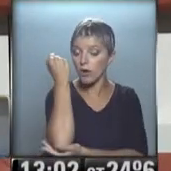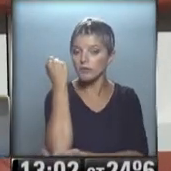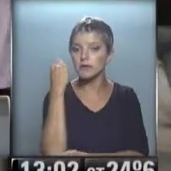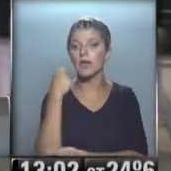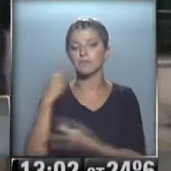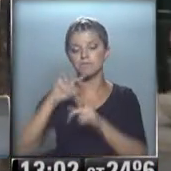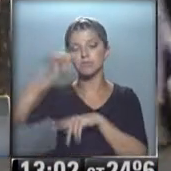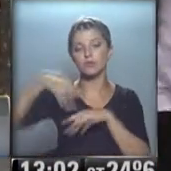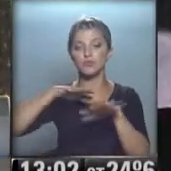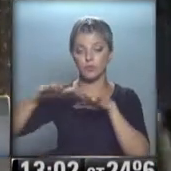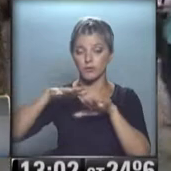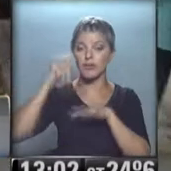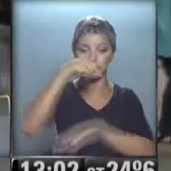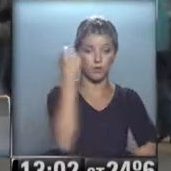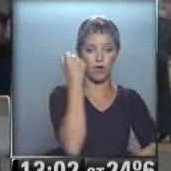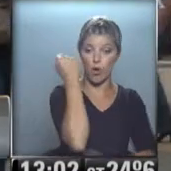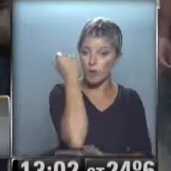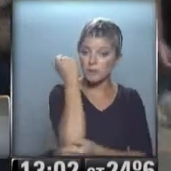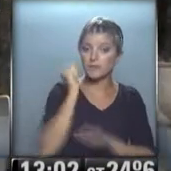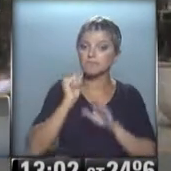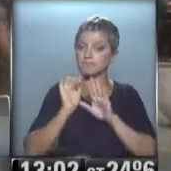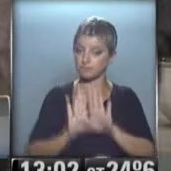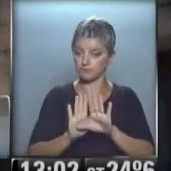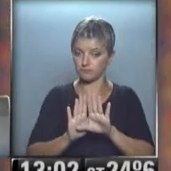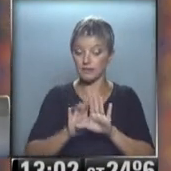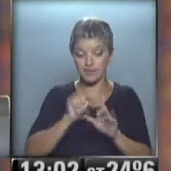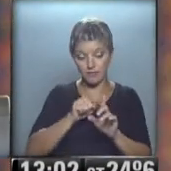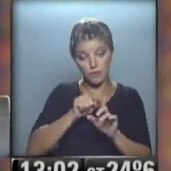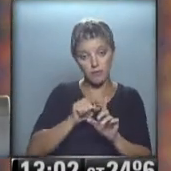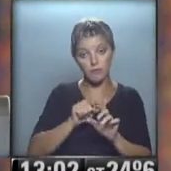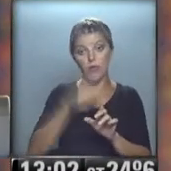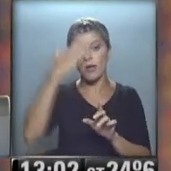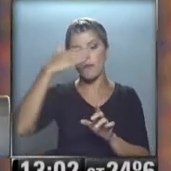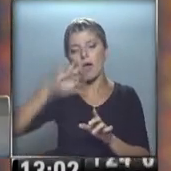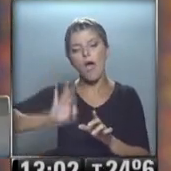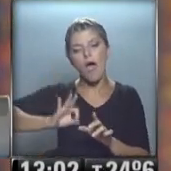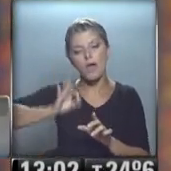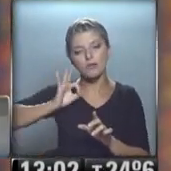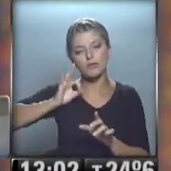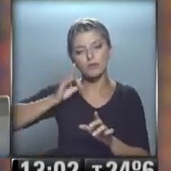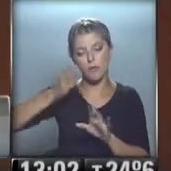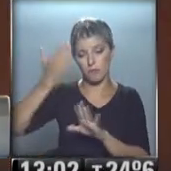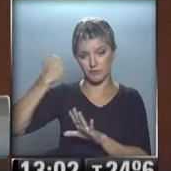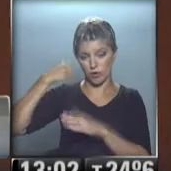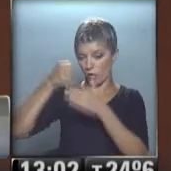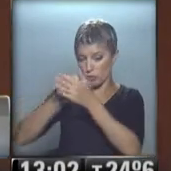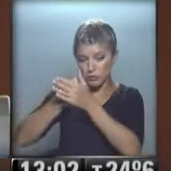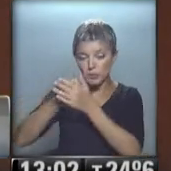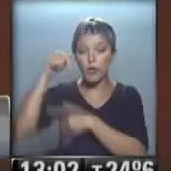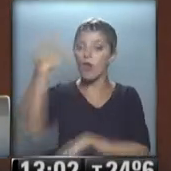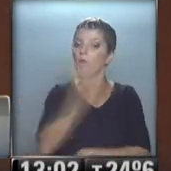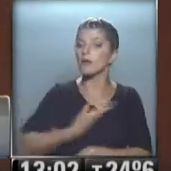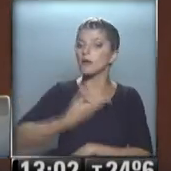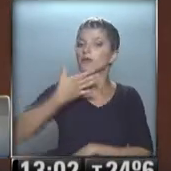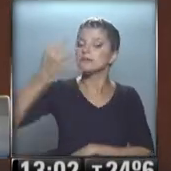que frenaron la expansión de la economía brasileña. De allí, que a finales del año el gobierno tuviera que aplicar nuevas medidas